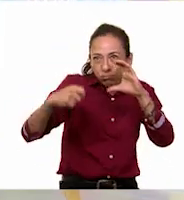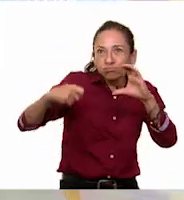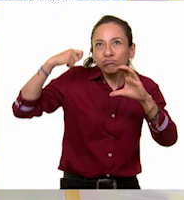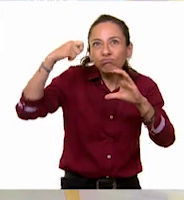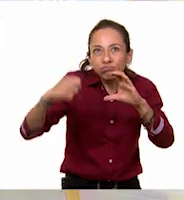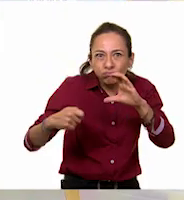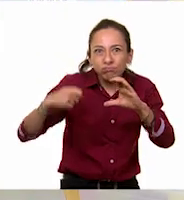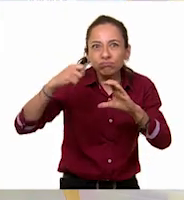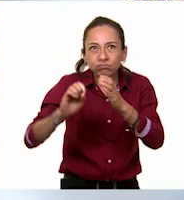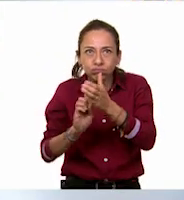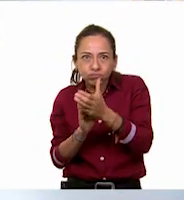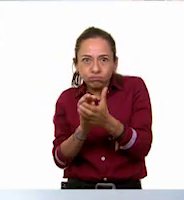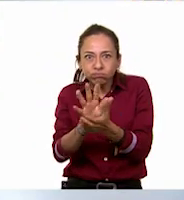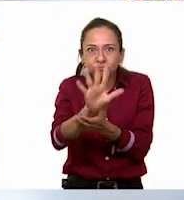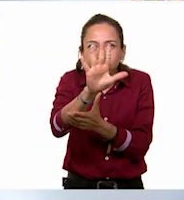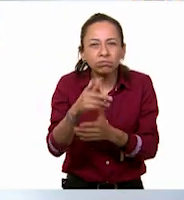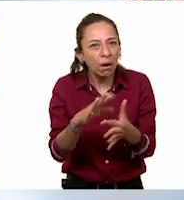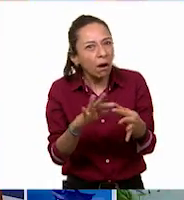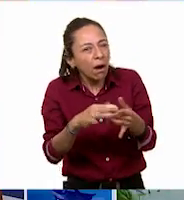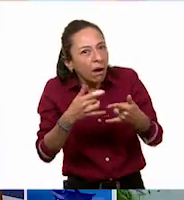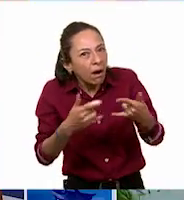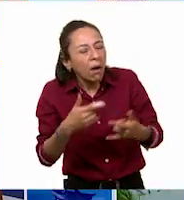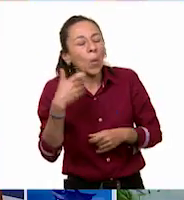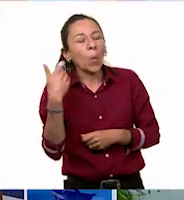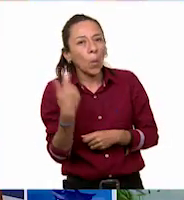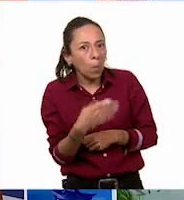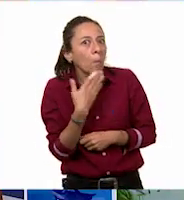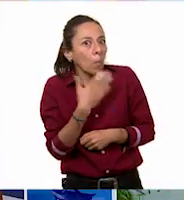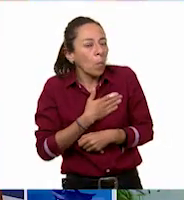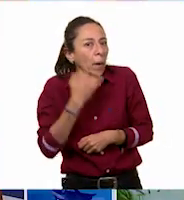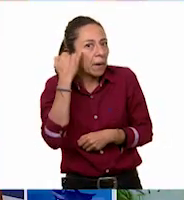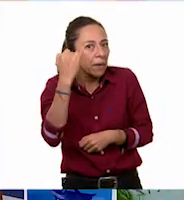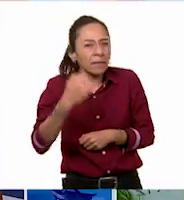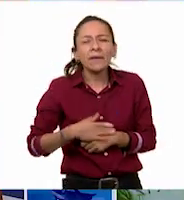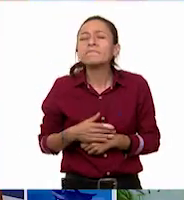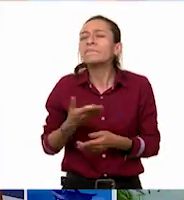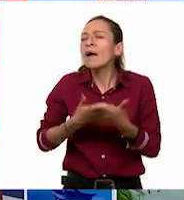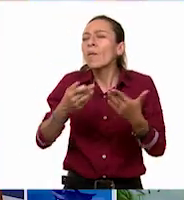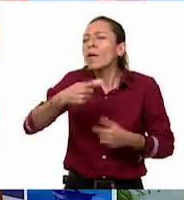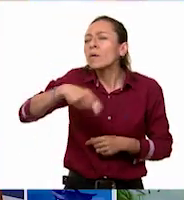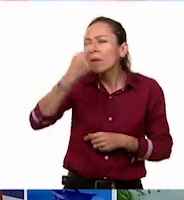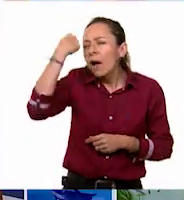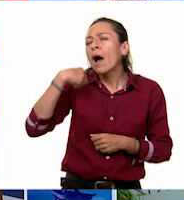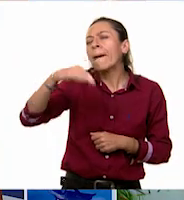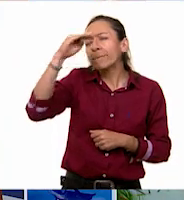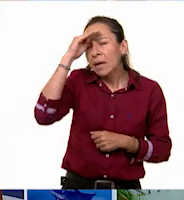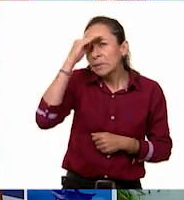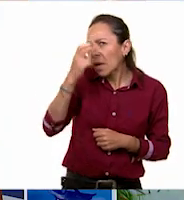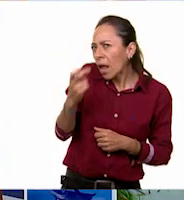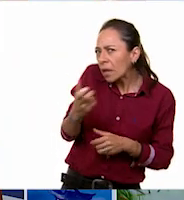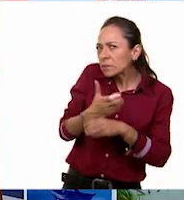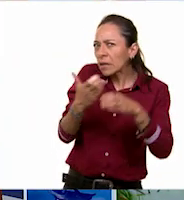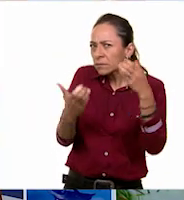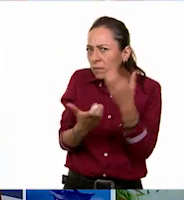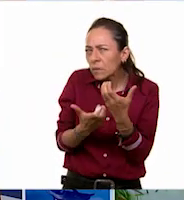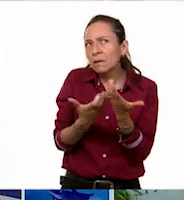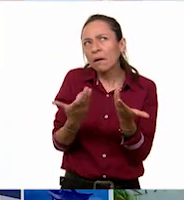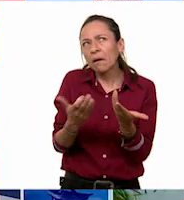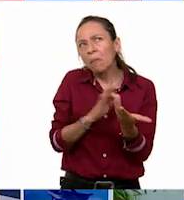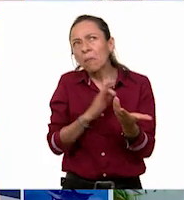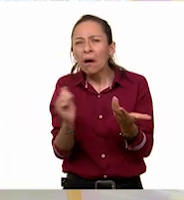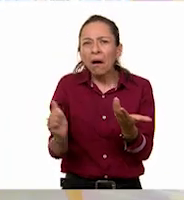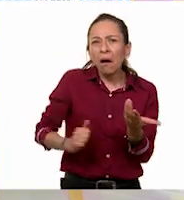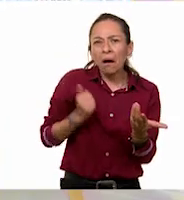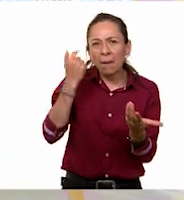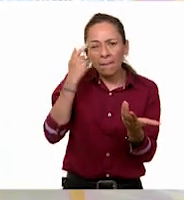Eso fue muy bueno. Si ustedes tuvieran que poner esos objetos en alguna temática de su museo, ¿en qué temática la pondrías, Pili?